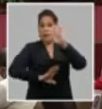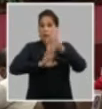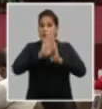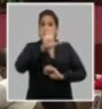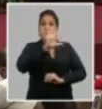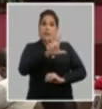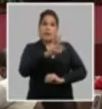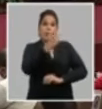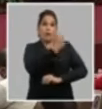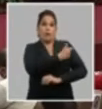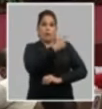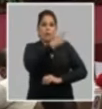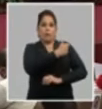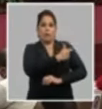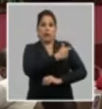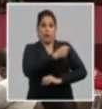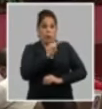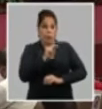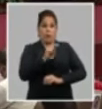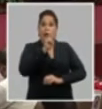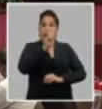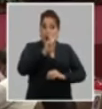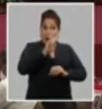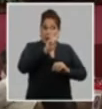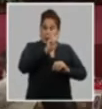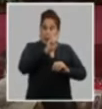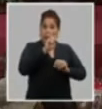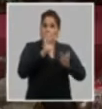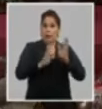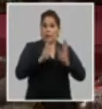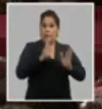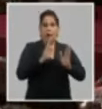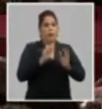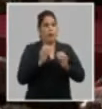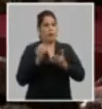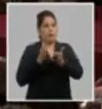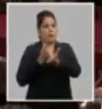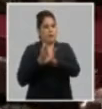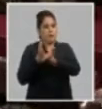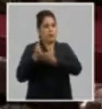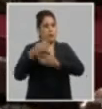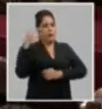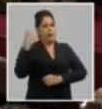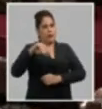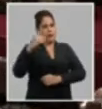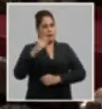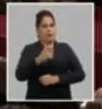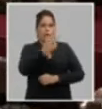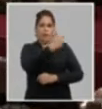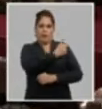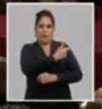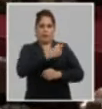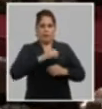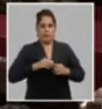de cinco candidatos vacunales, dos de ellos en fase avanzada de ensayos clínicos.